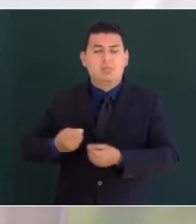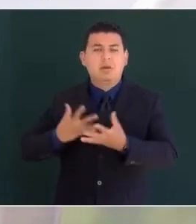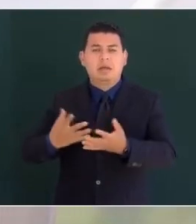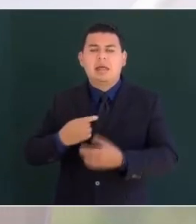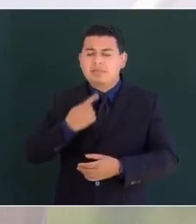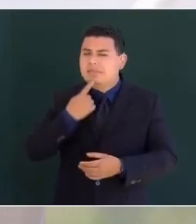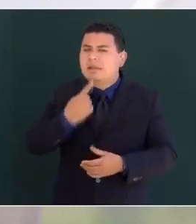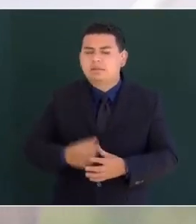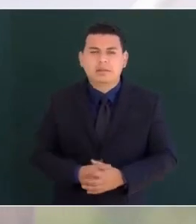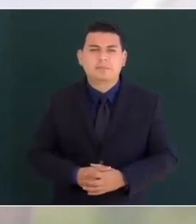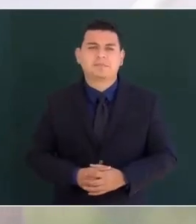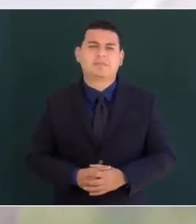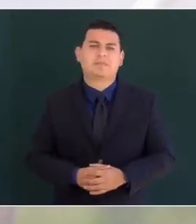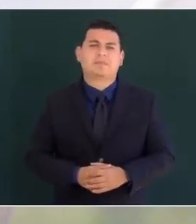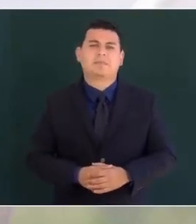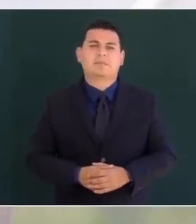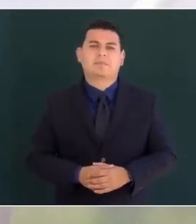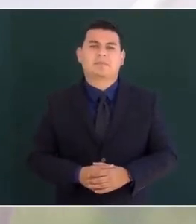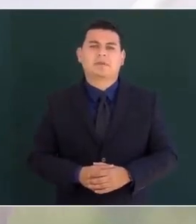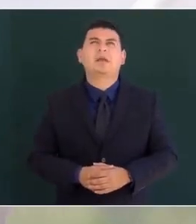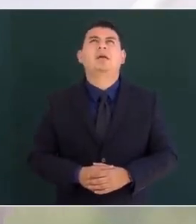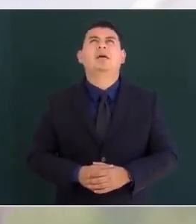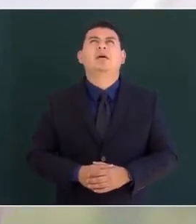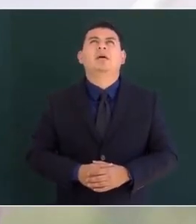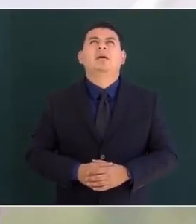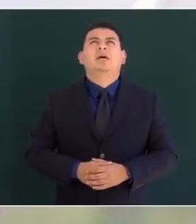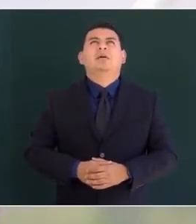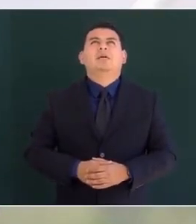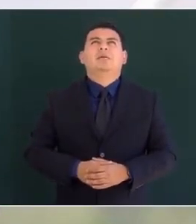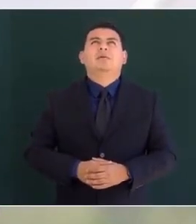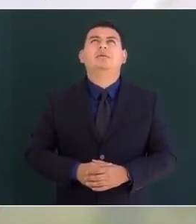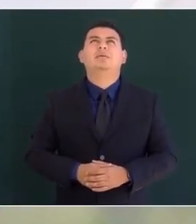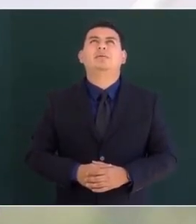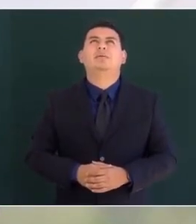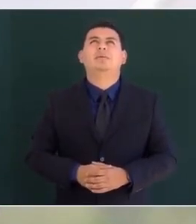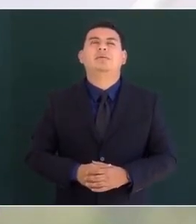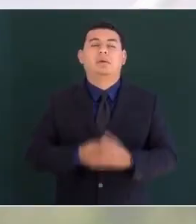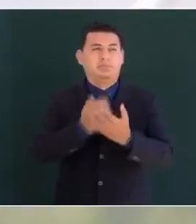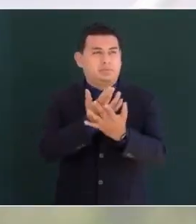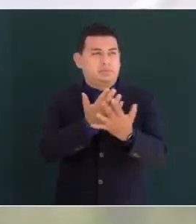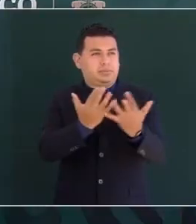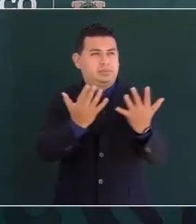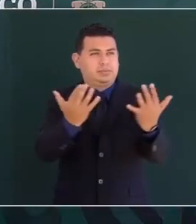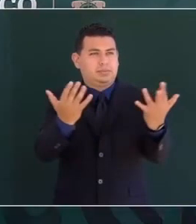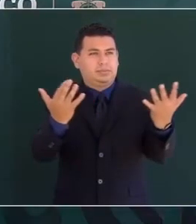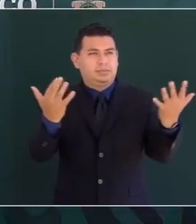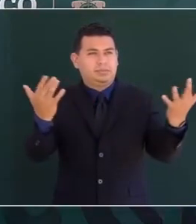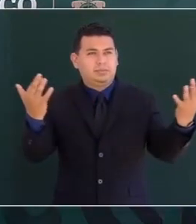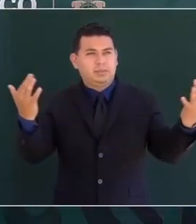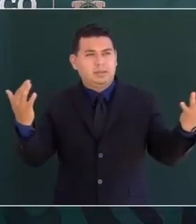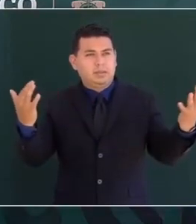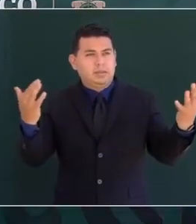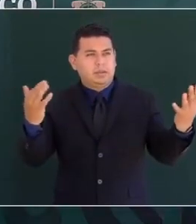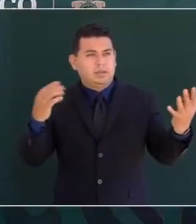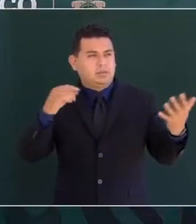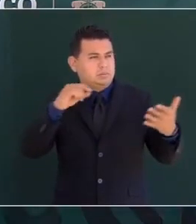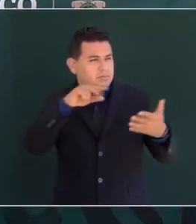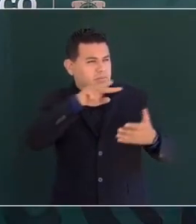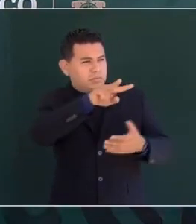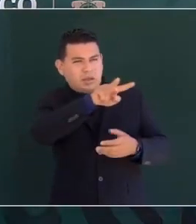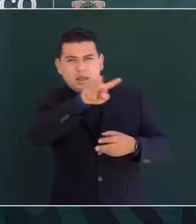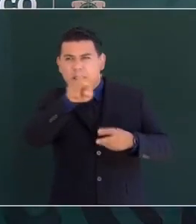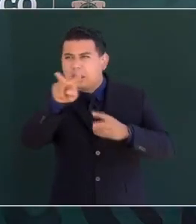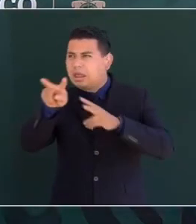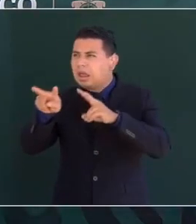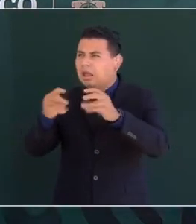una espada en medio de un jardín eso es Morelos